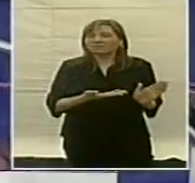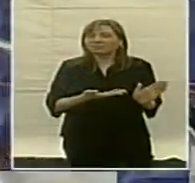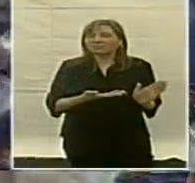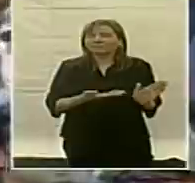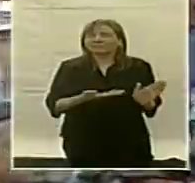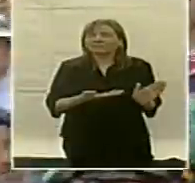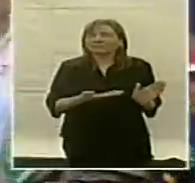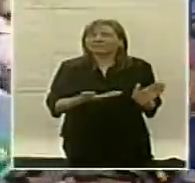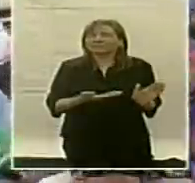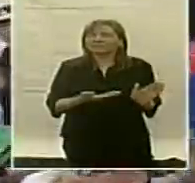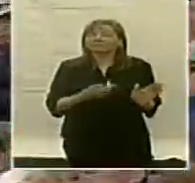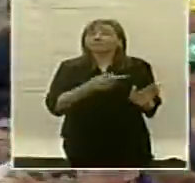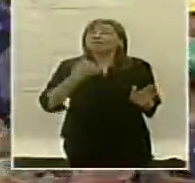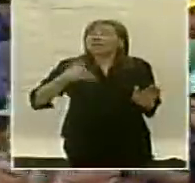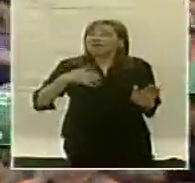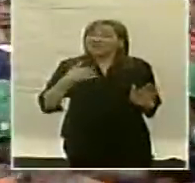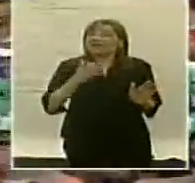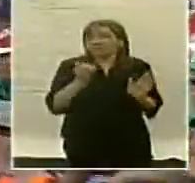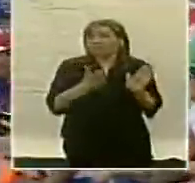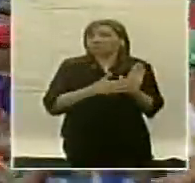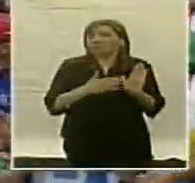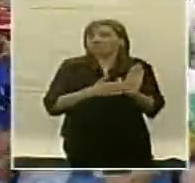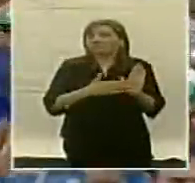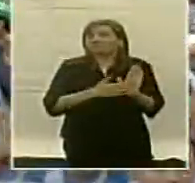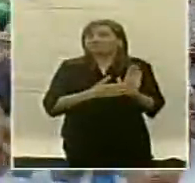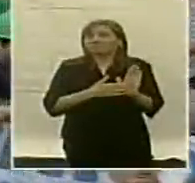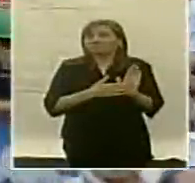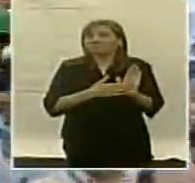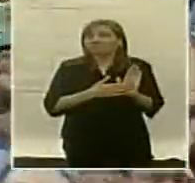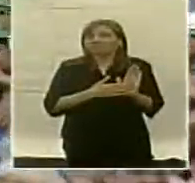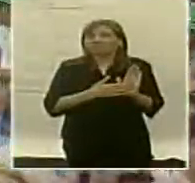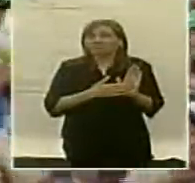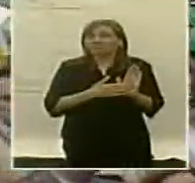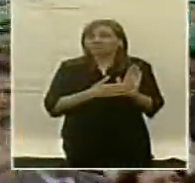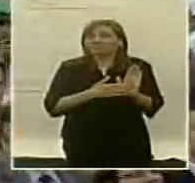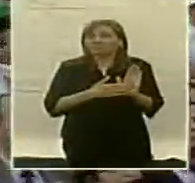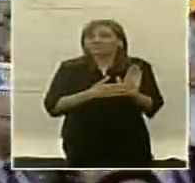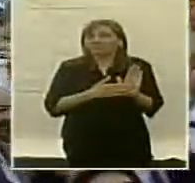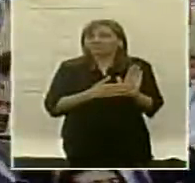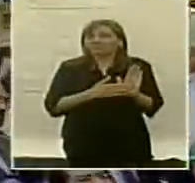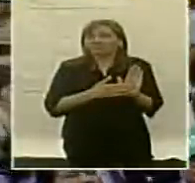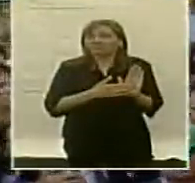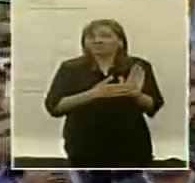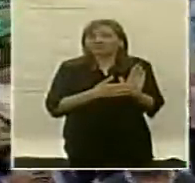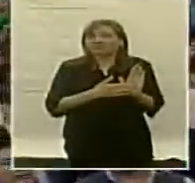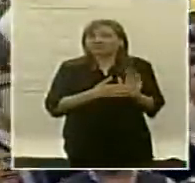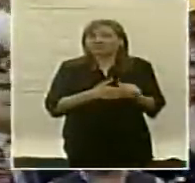que cuenta de más, que cuenta de más,